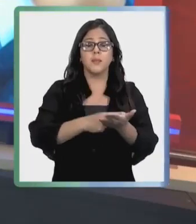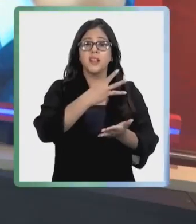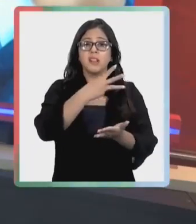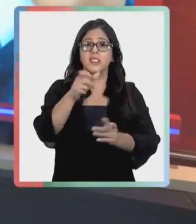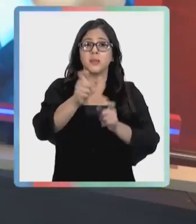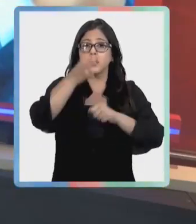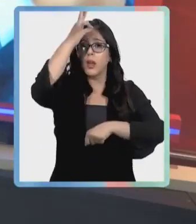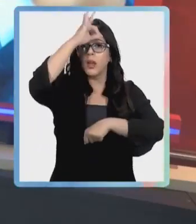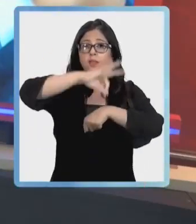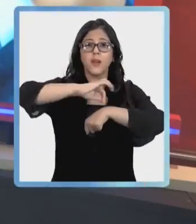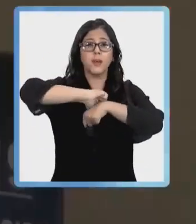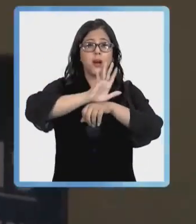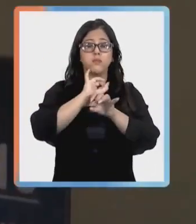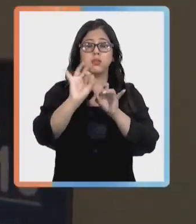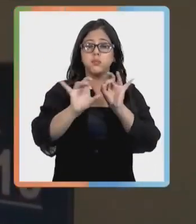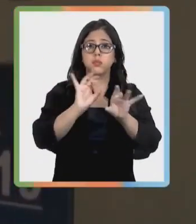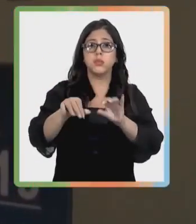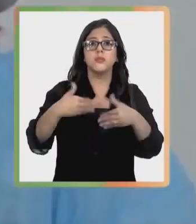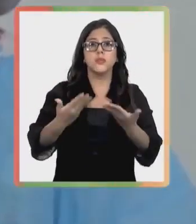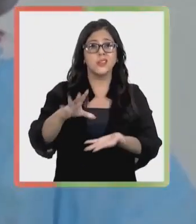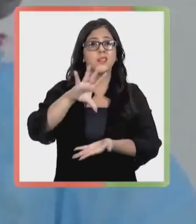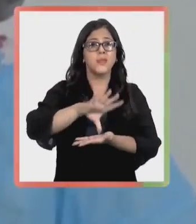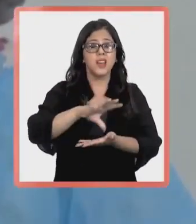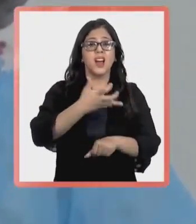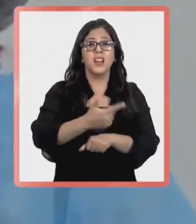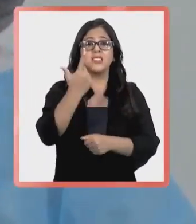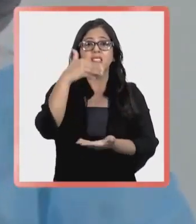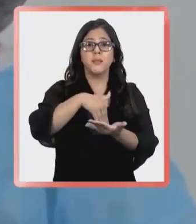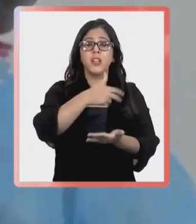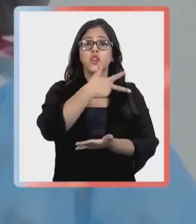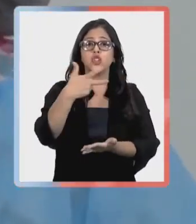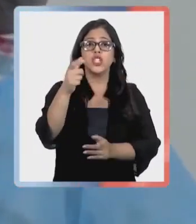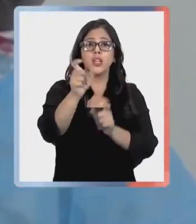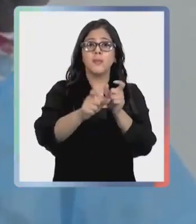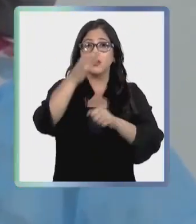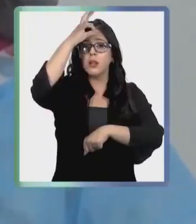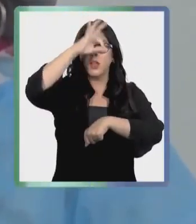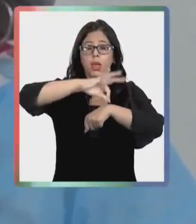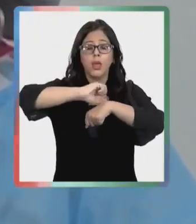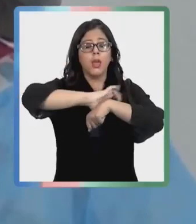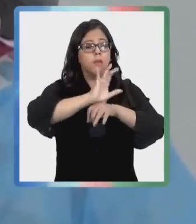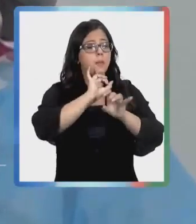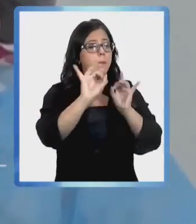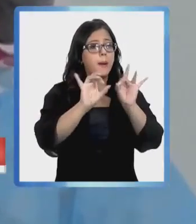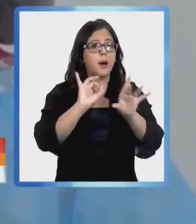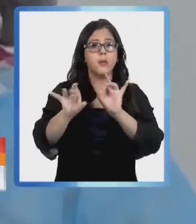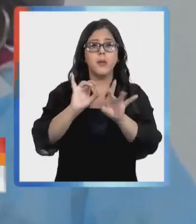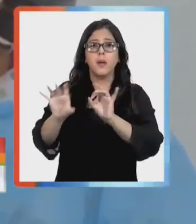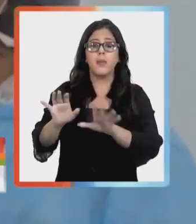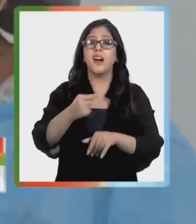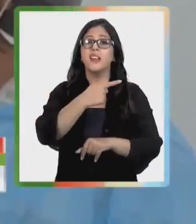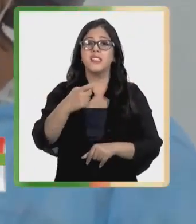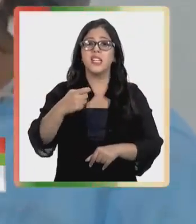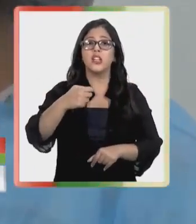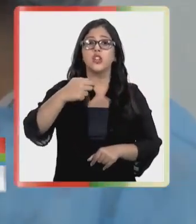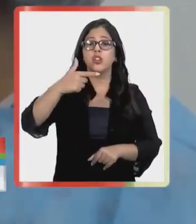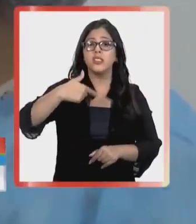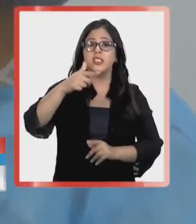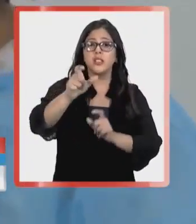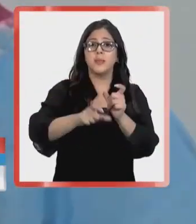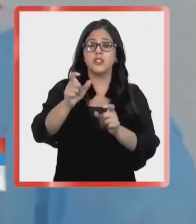se contagiaron de COVID-19. Por lo tanto, en el país hay 7.800 enfermos en etapa contagiante y